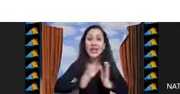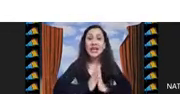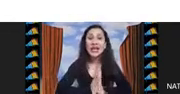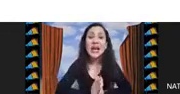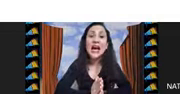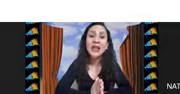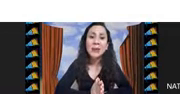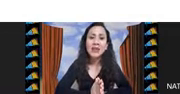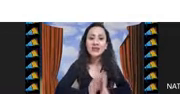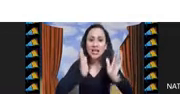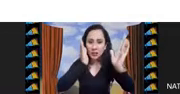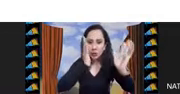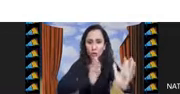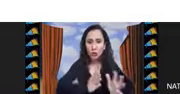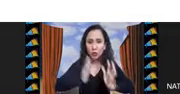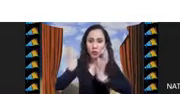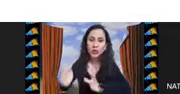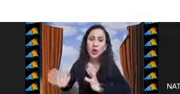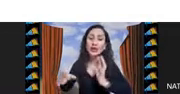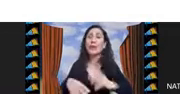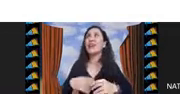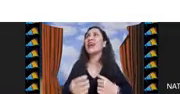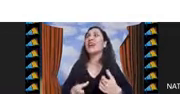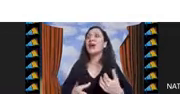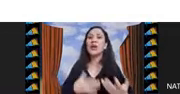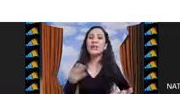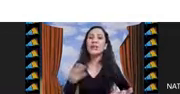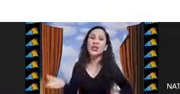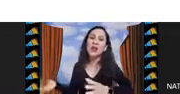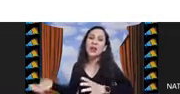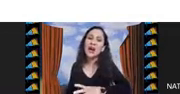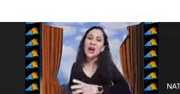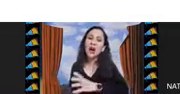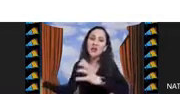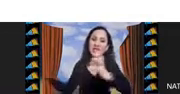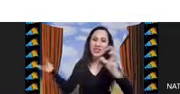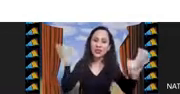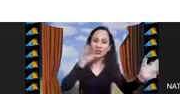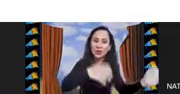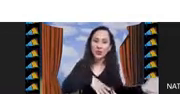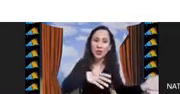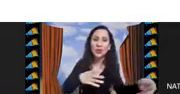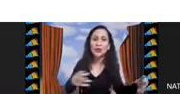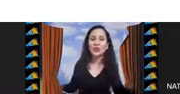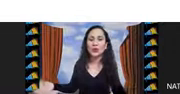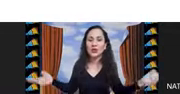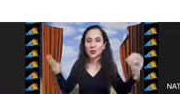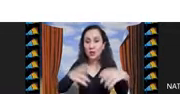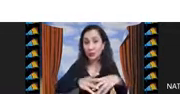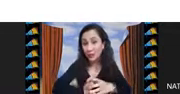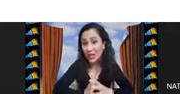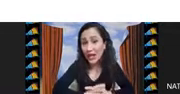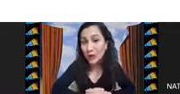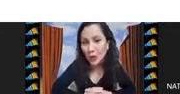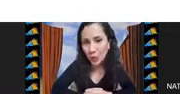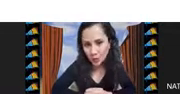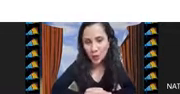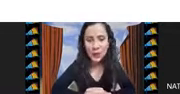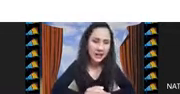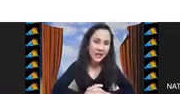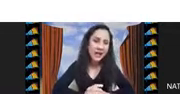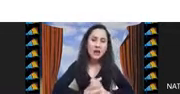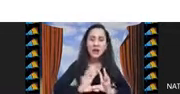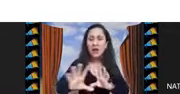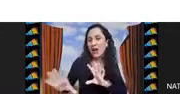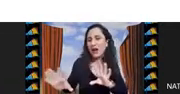subconjuntos que además sean disjuntos de manera que una vez que yo vuelva a unir estos subconjuntos pues obtuviera mi